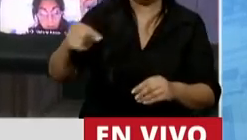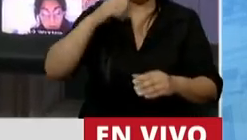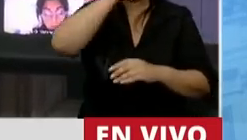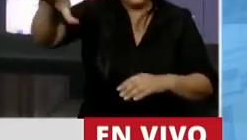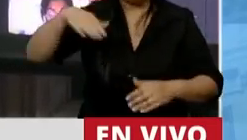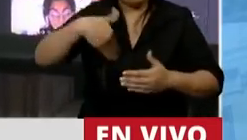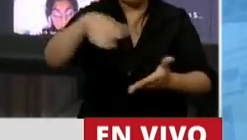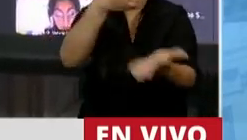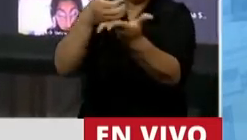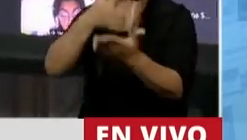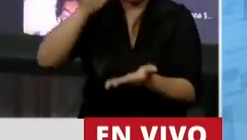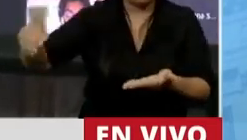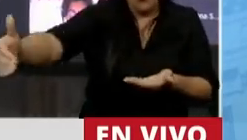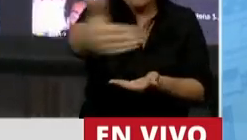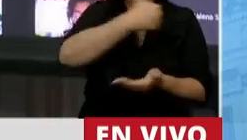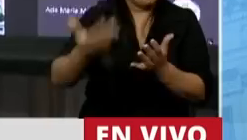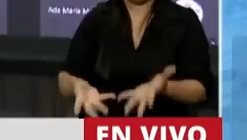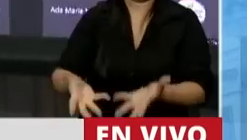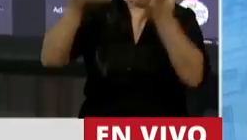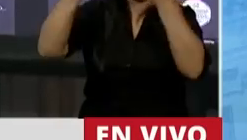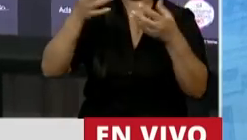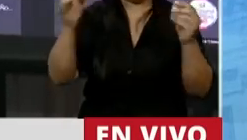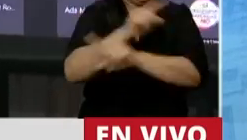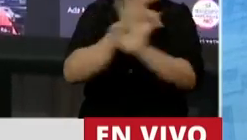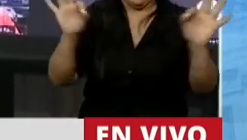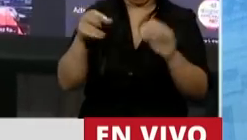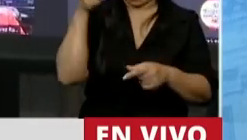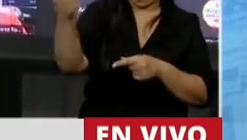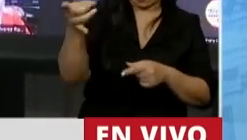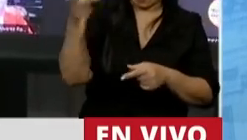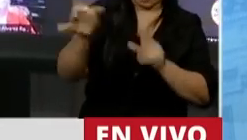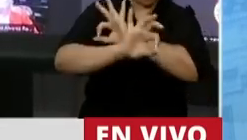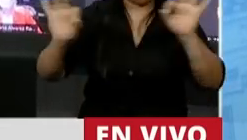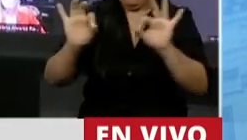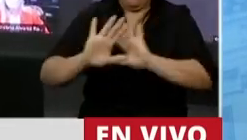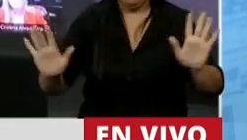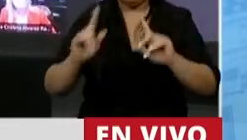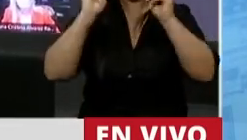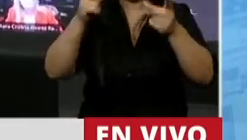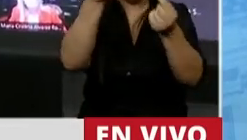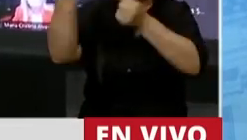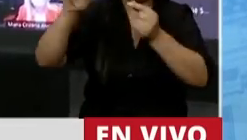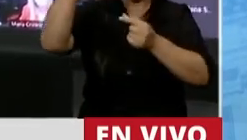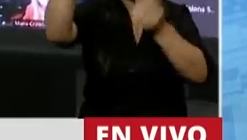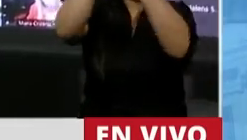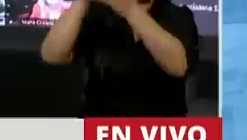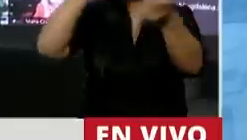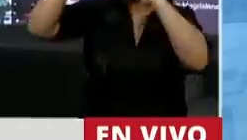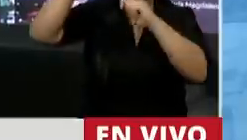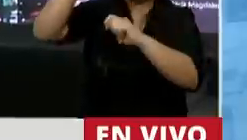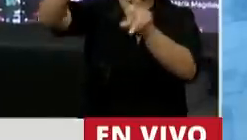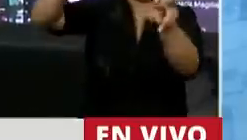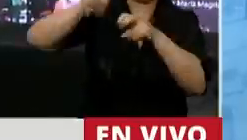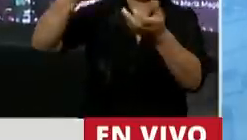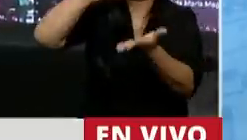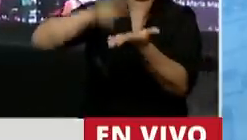vamos a tener una cosecha mayor porque nadie lo agredió y porque además tienen precios internacionales que le dan rentabilidad. Esa